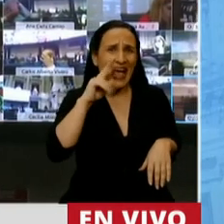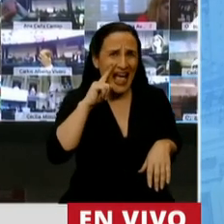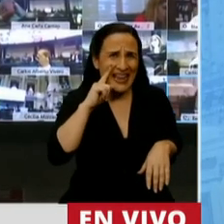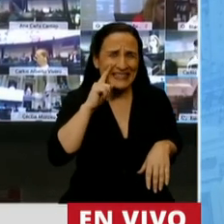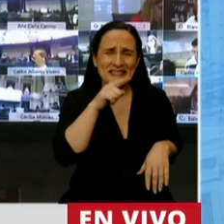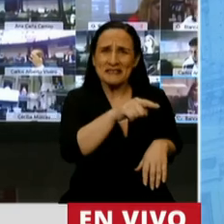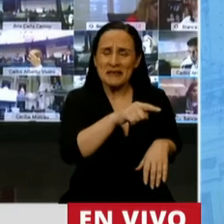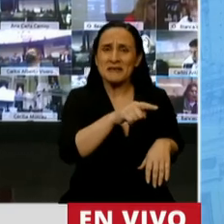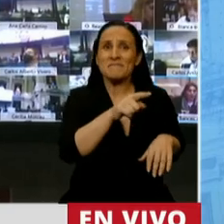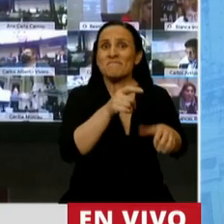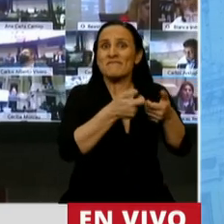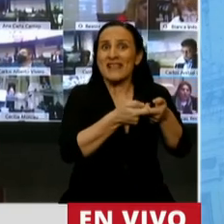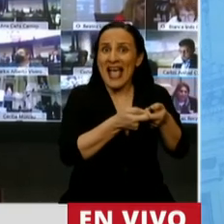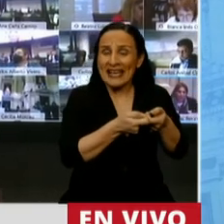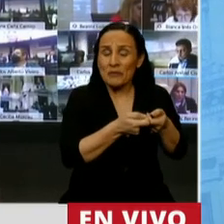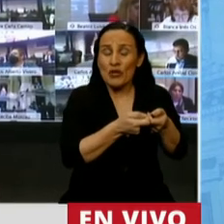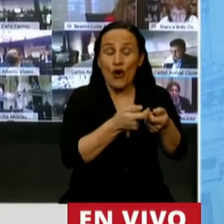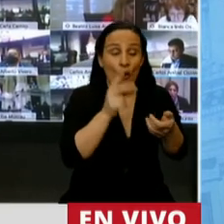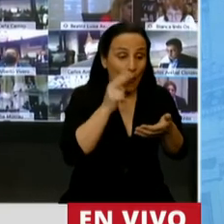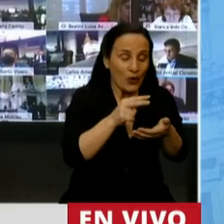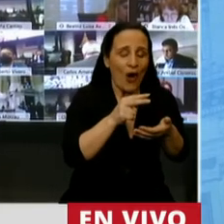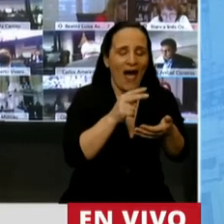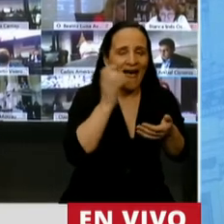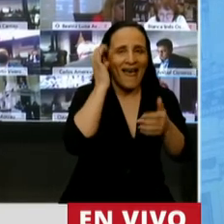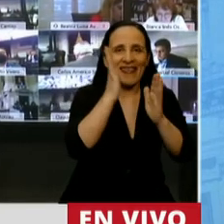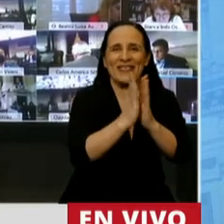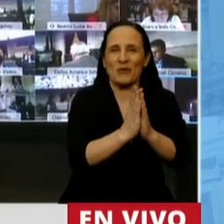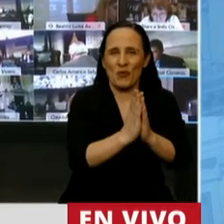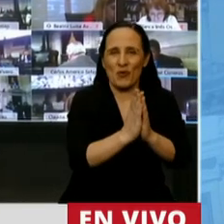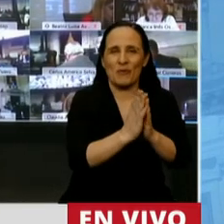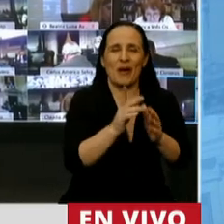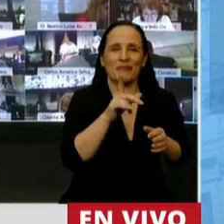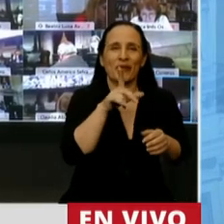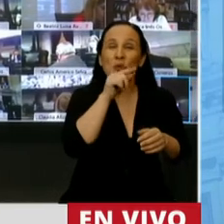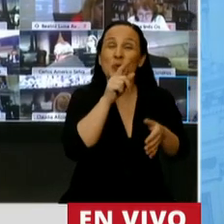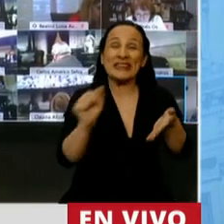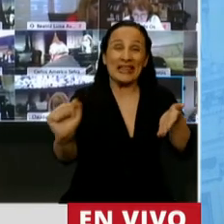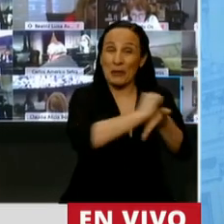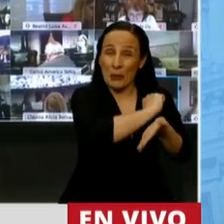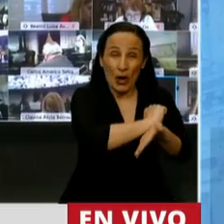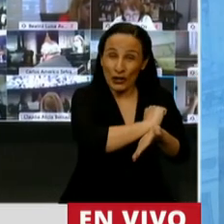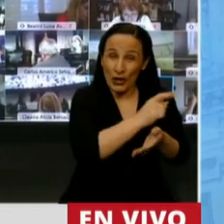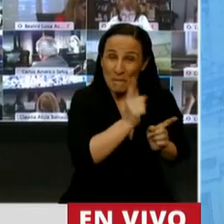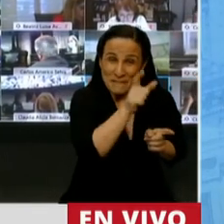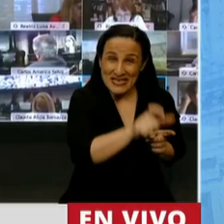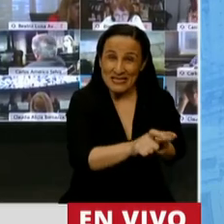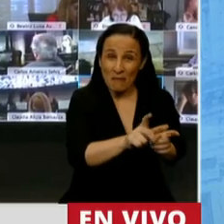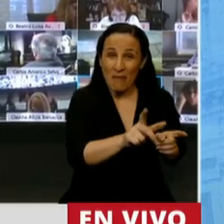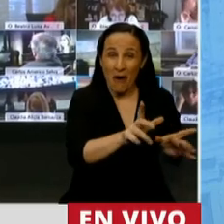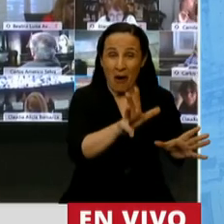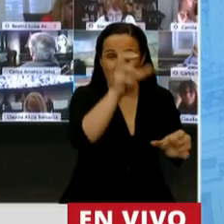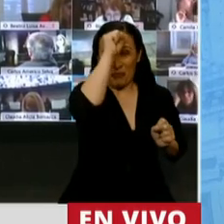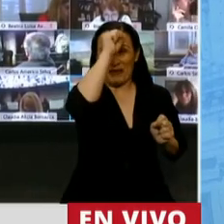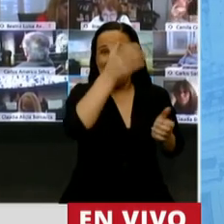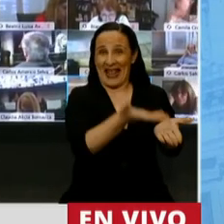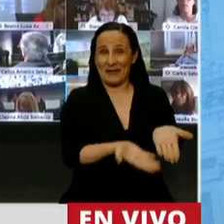de ver lo que escribió, pidió disculpas, borró el tuit, se arrepintió